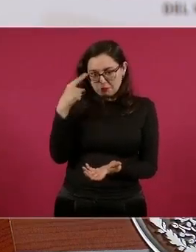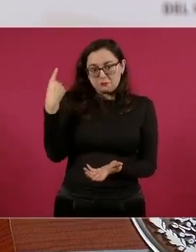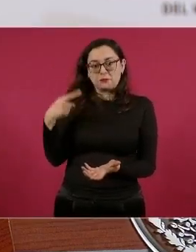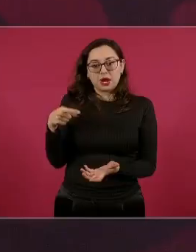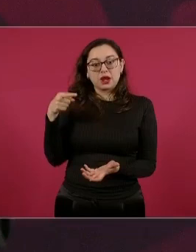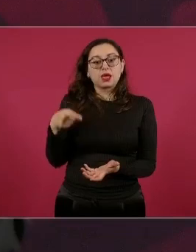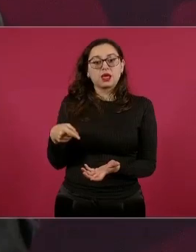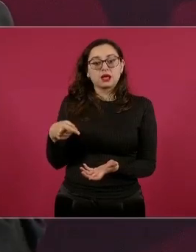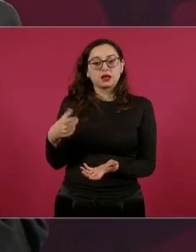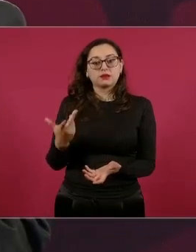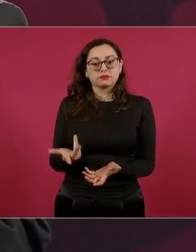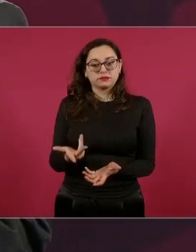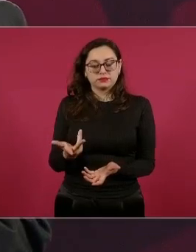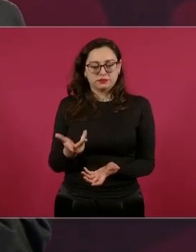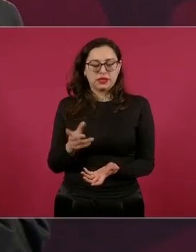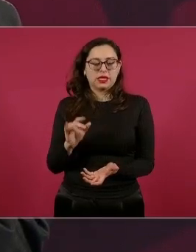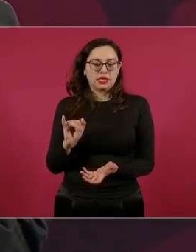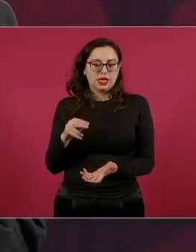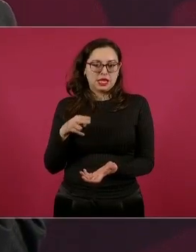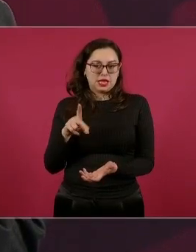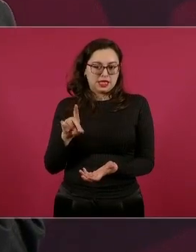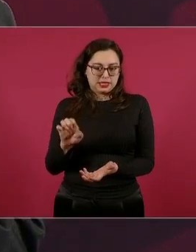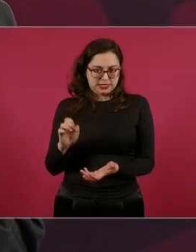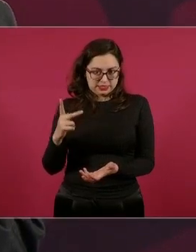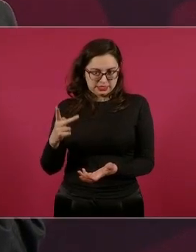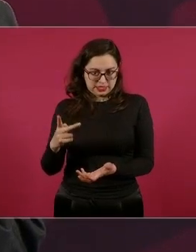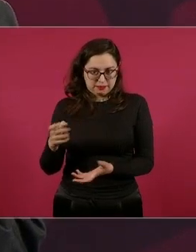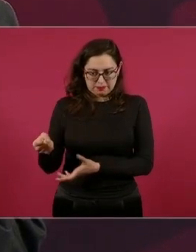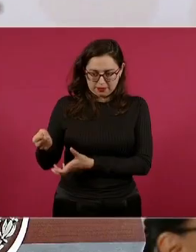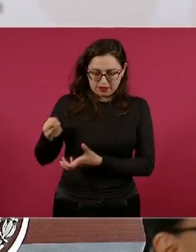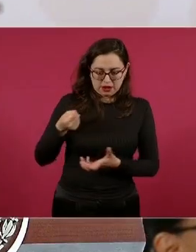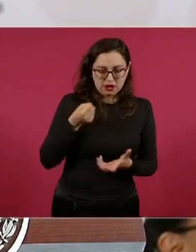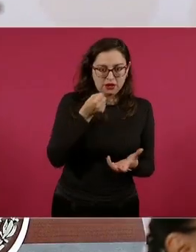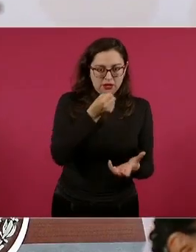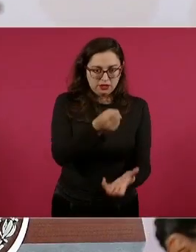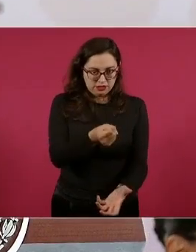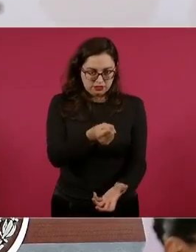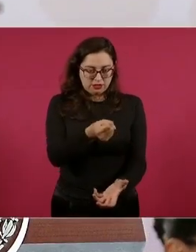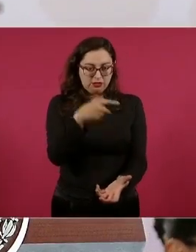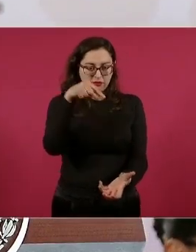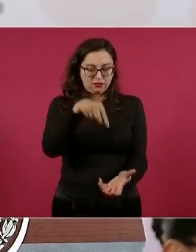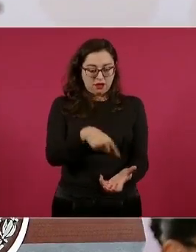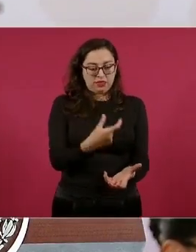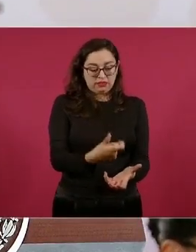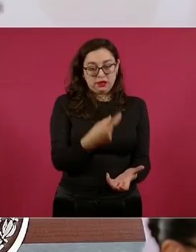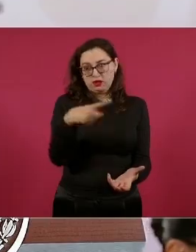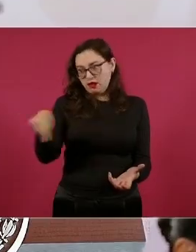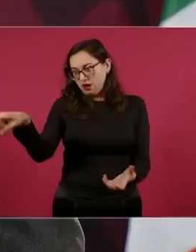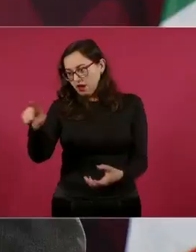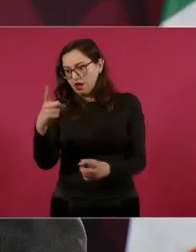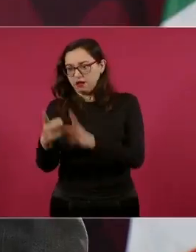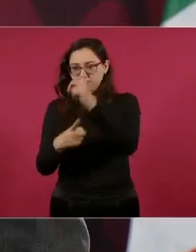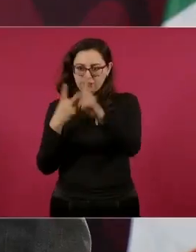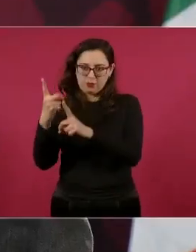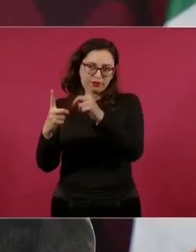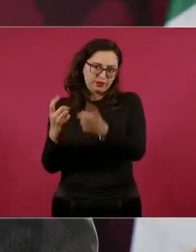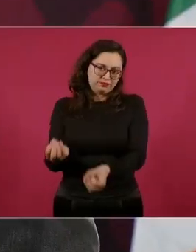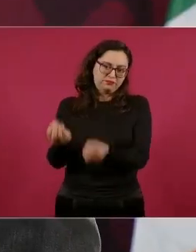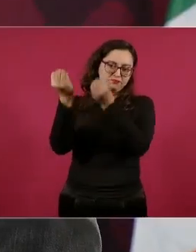entrega al Instituto para devolverle al pueblo lo robado. Y ese es el dinero que se va a usar